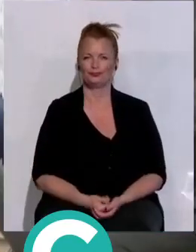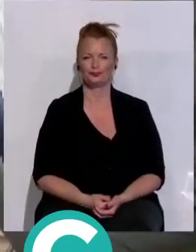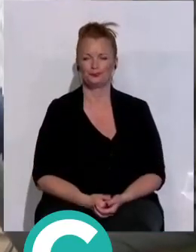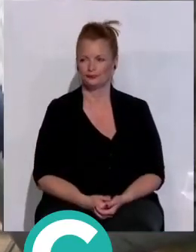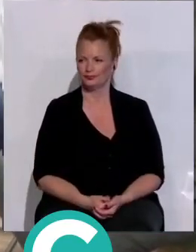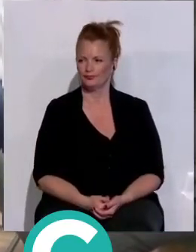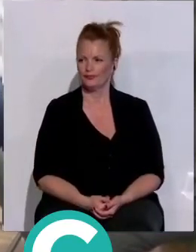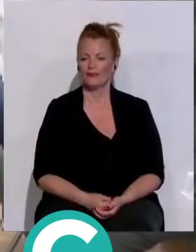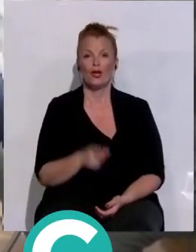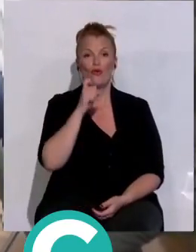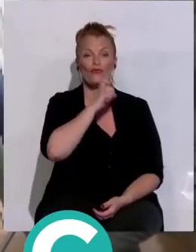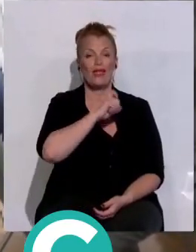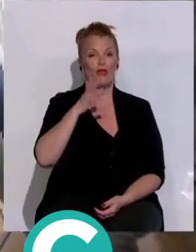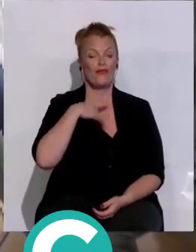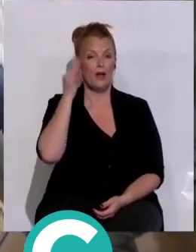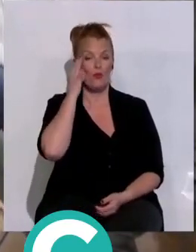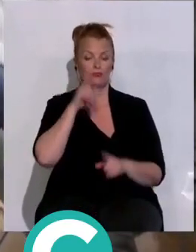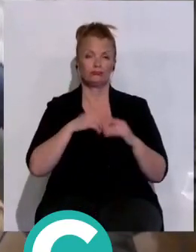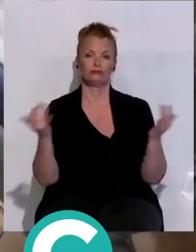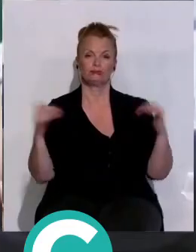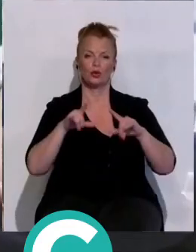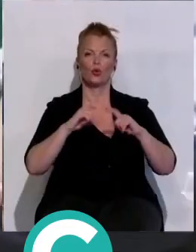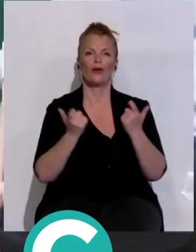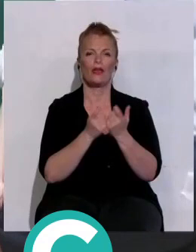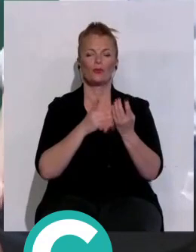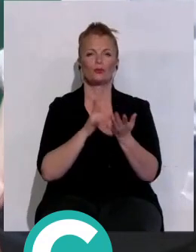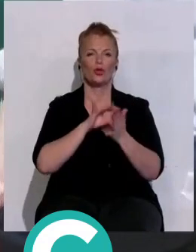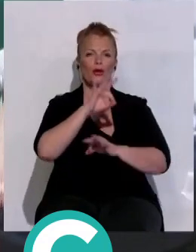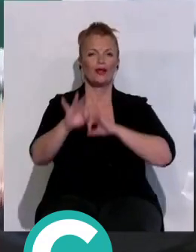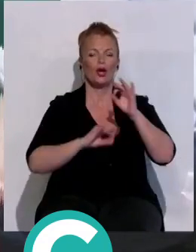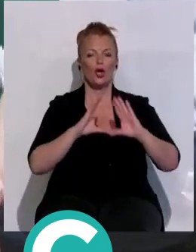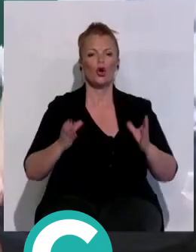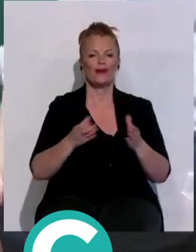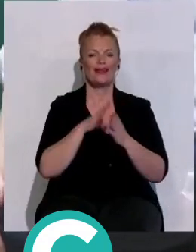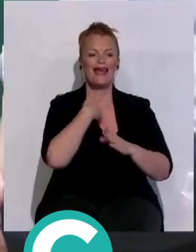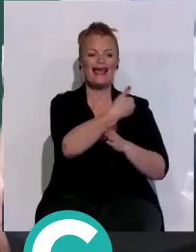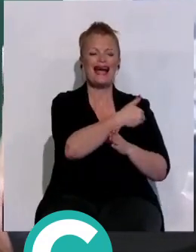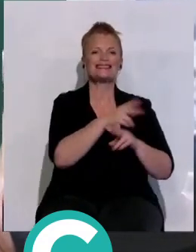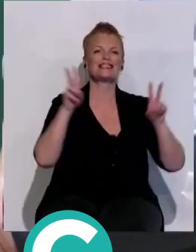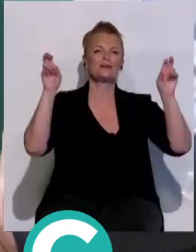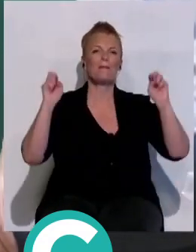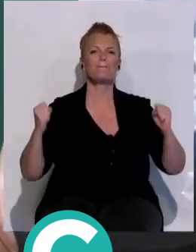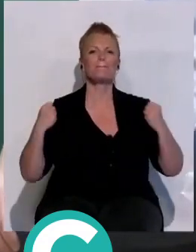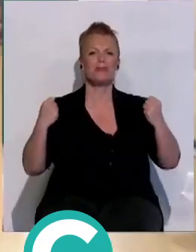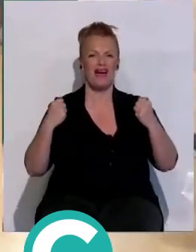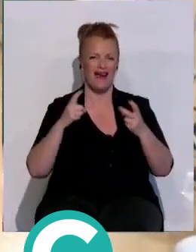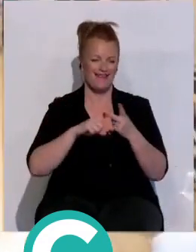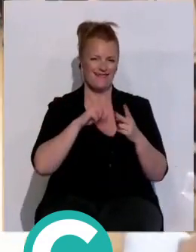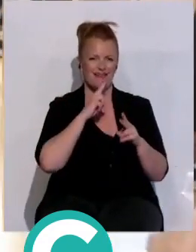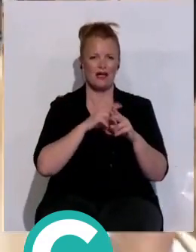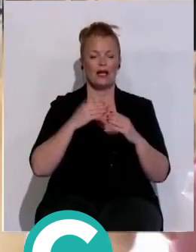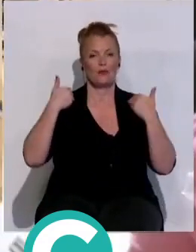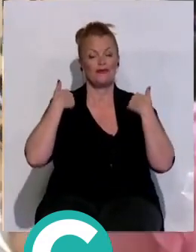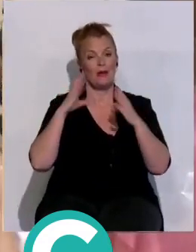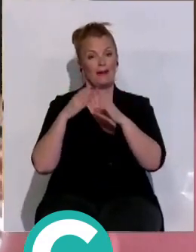La Fundación de la Mujer ha acogido una reunión organizada por el colectivo Calle Viva con representantes de los partidos políticos que